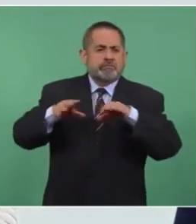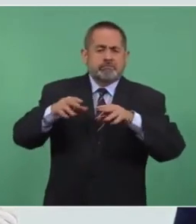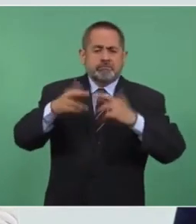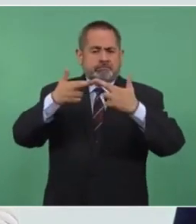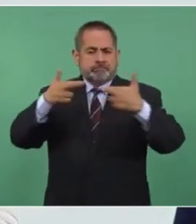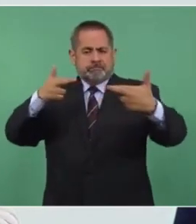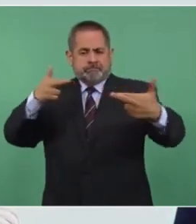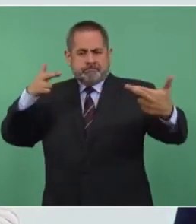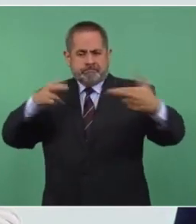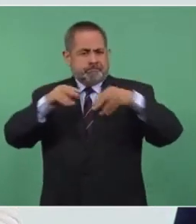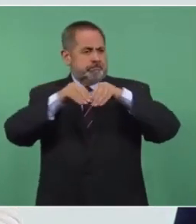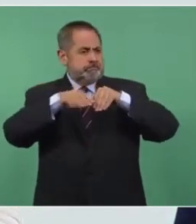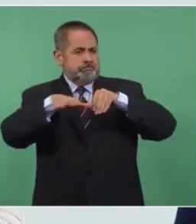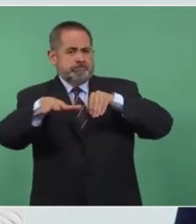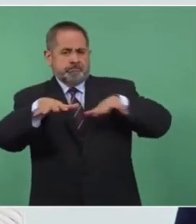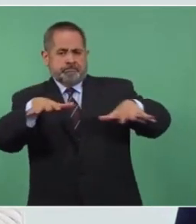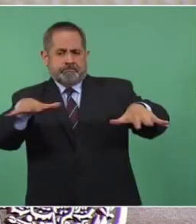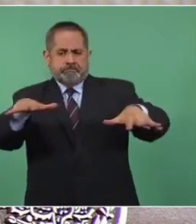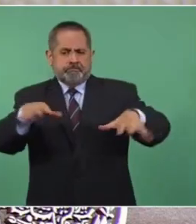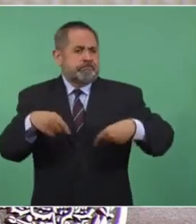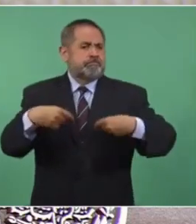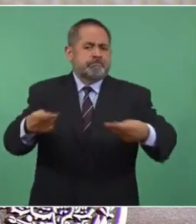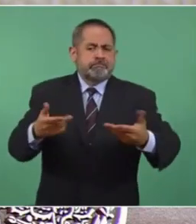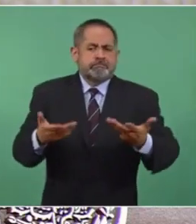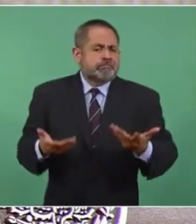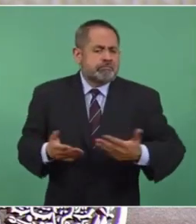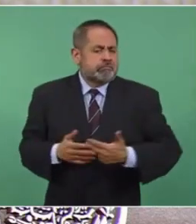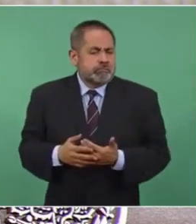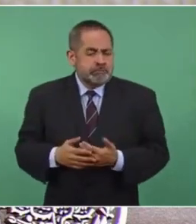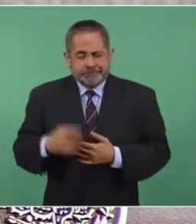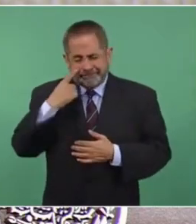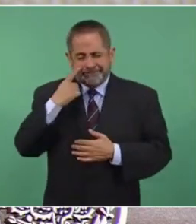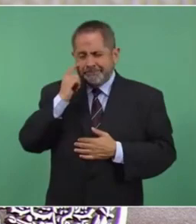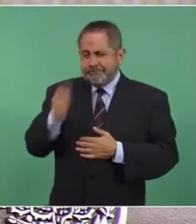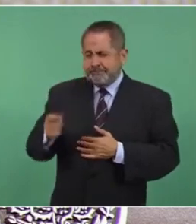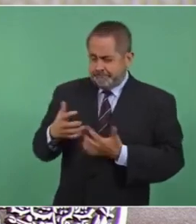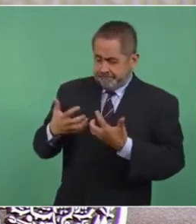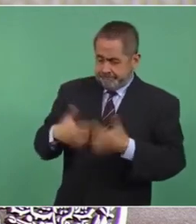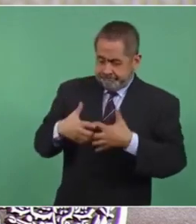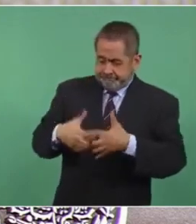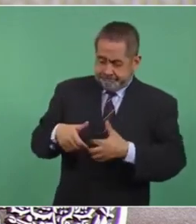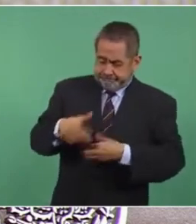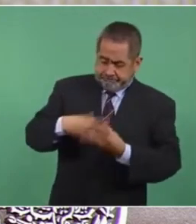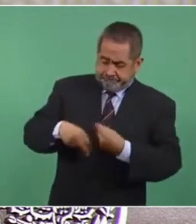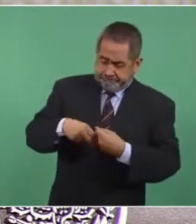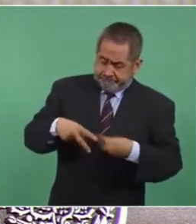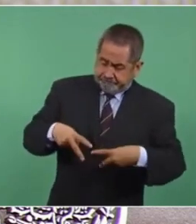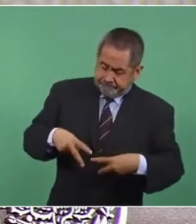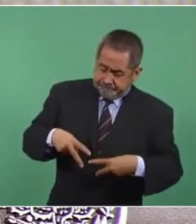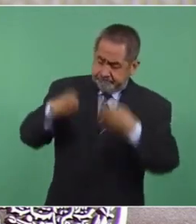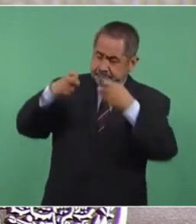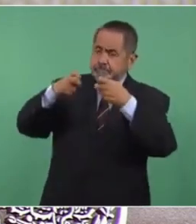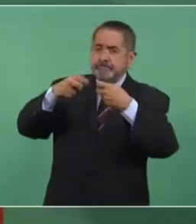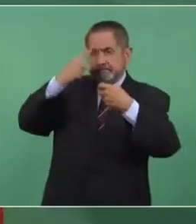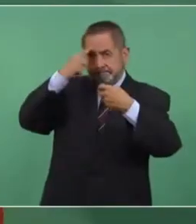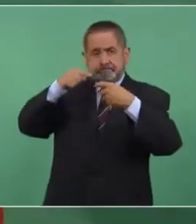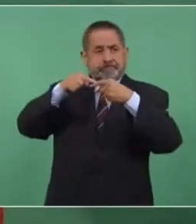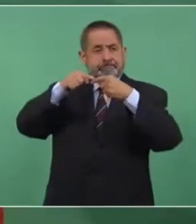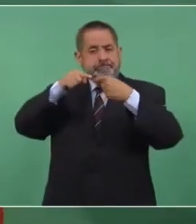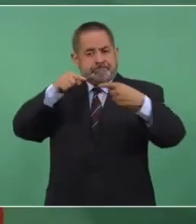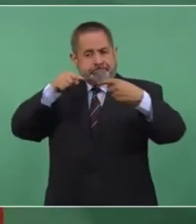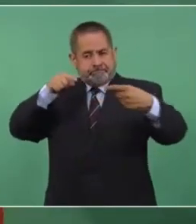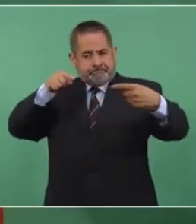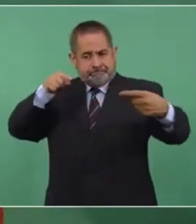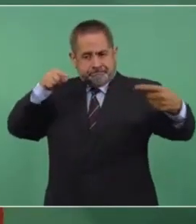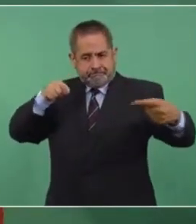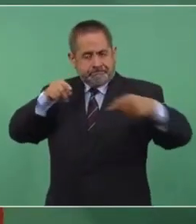despacho es cuando se produce electricidad y esta se sube a la red de transmisión para que a